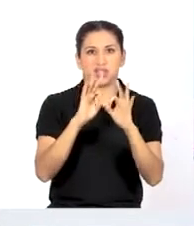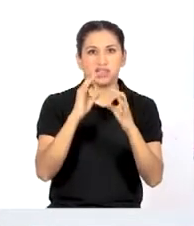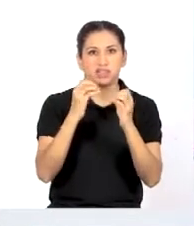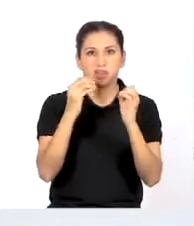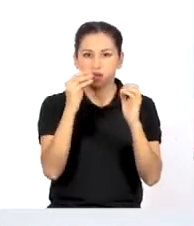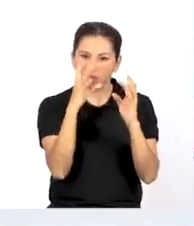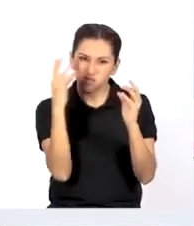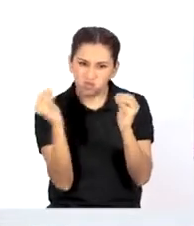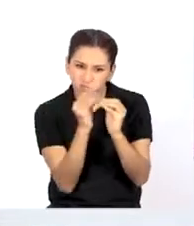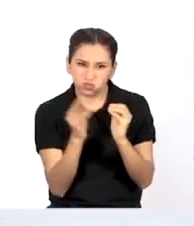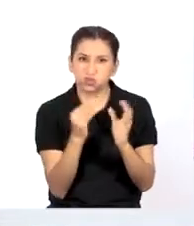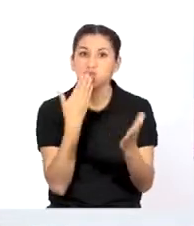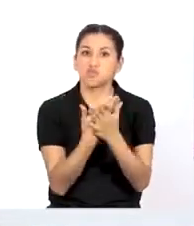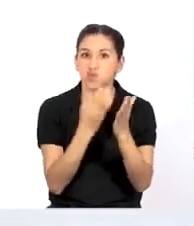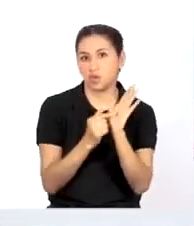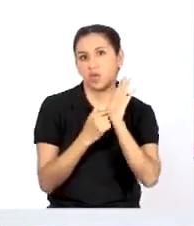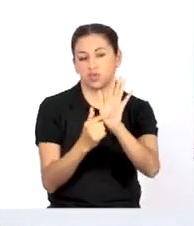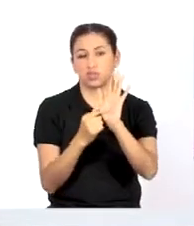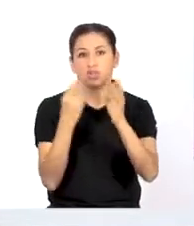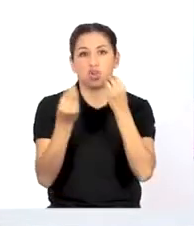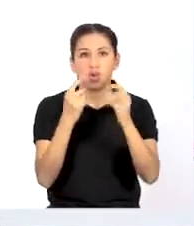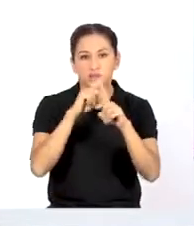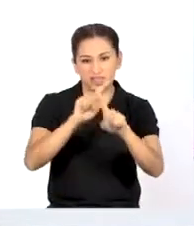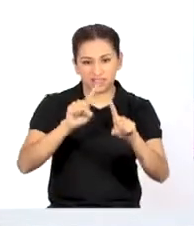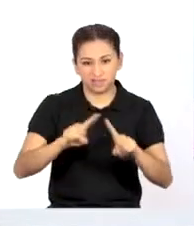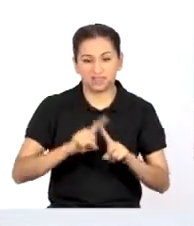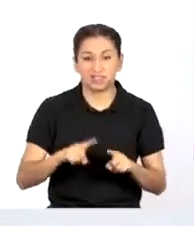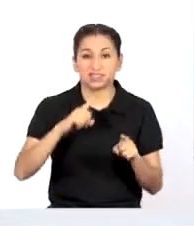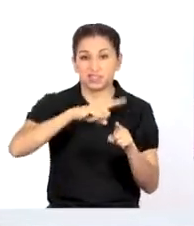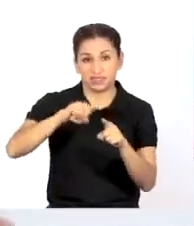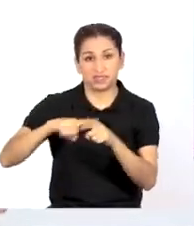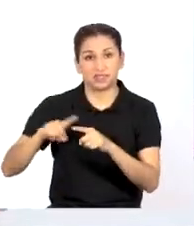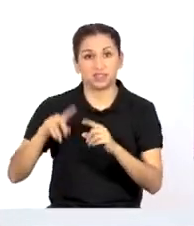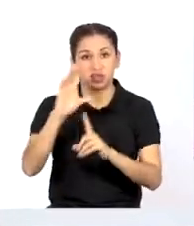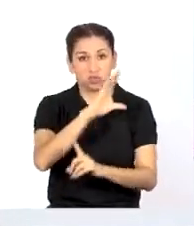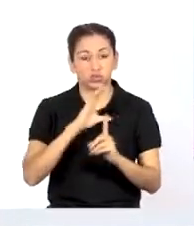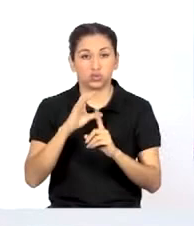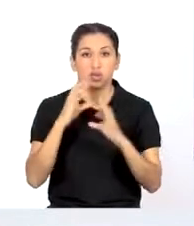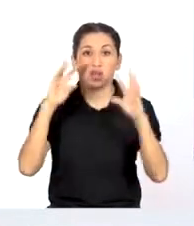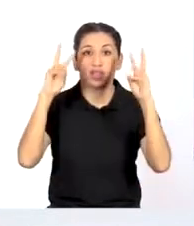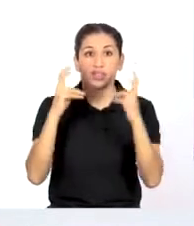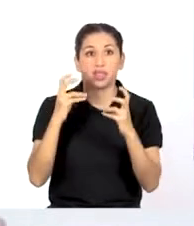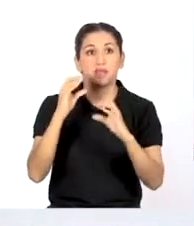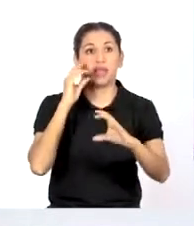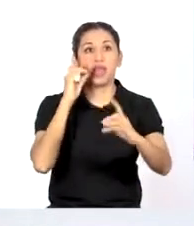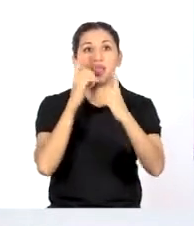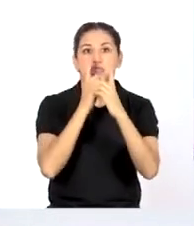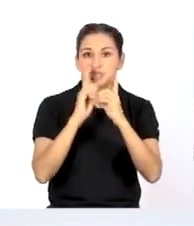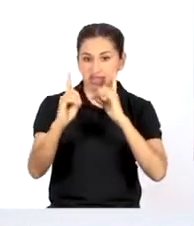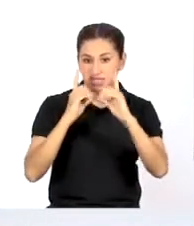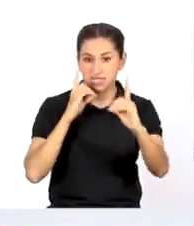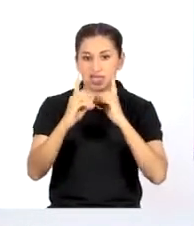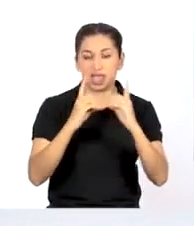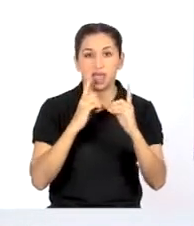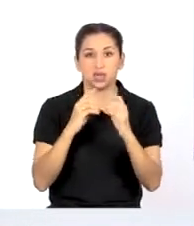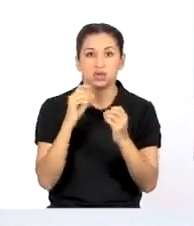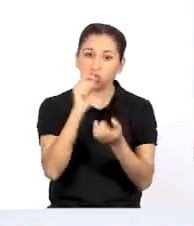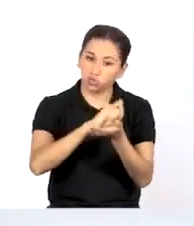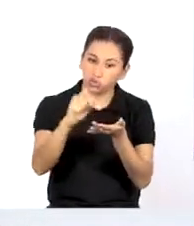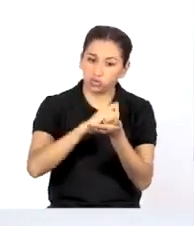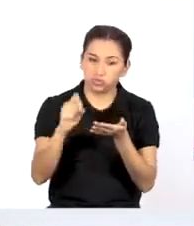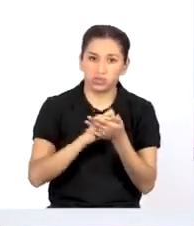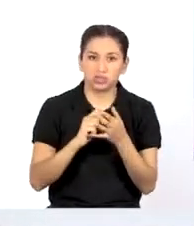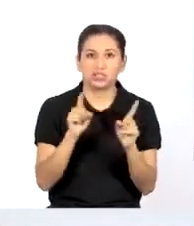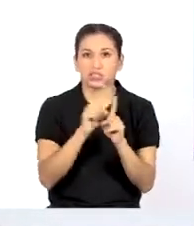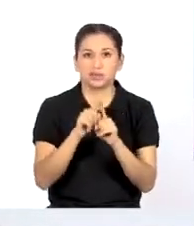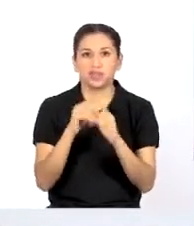reconozcan y valoren las diferencias que existen en nuestra diversidad cultural a través del diálogo, de la documentación y de la